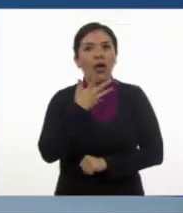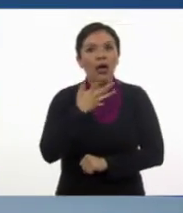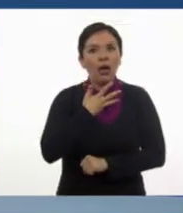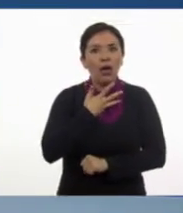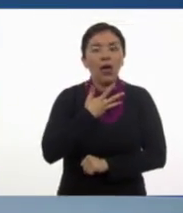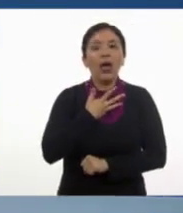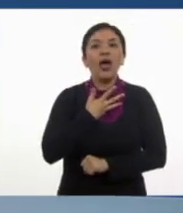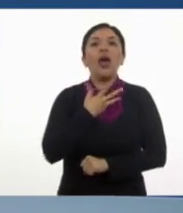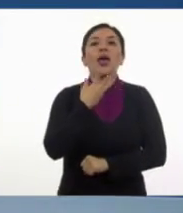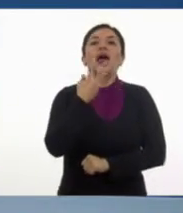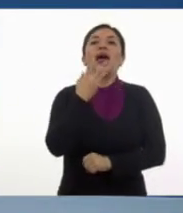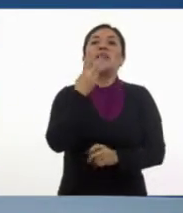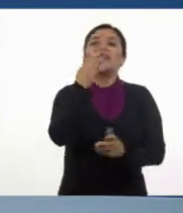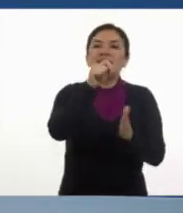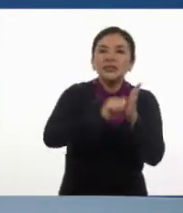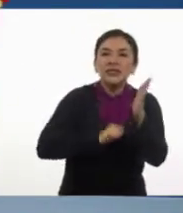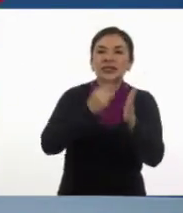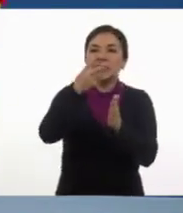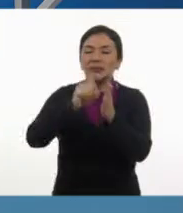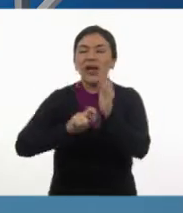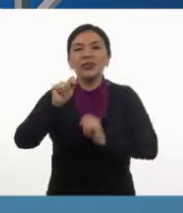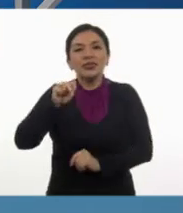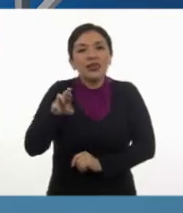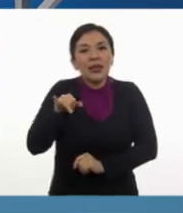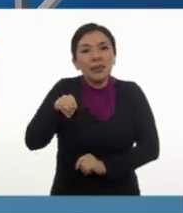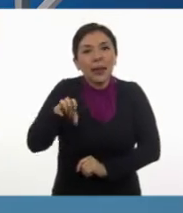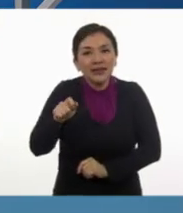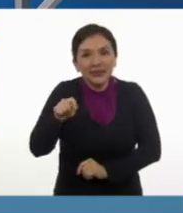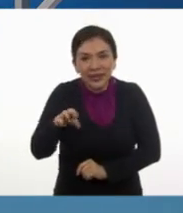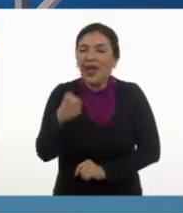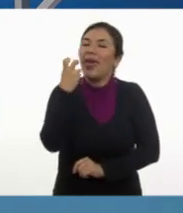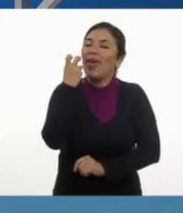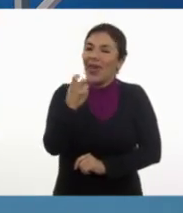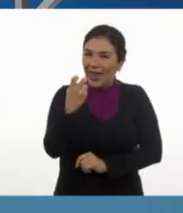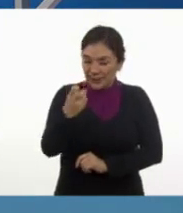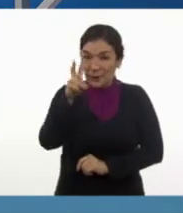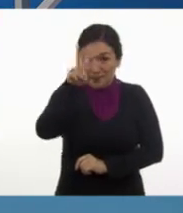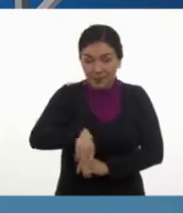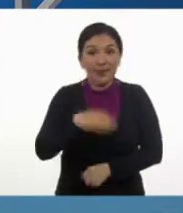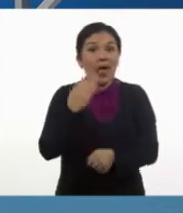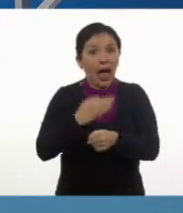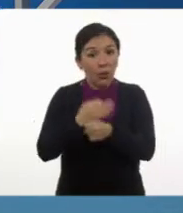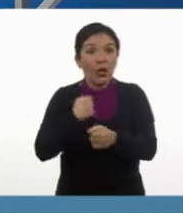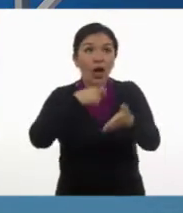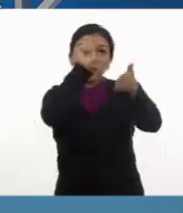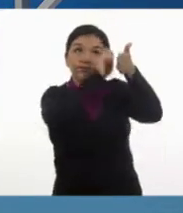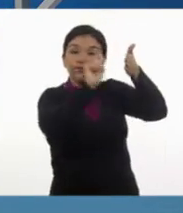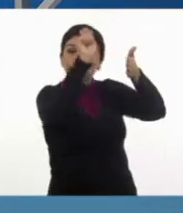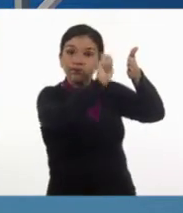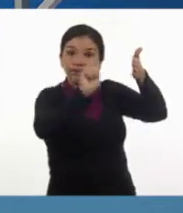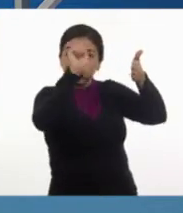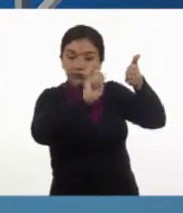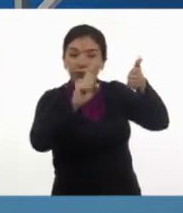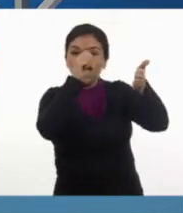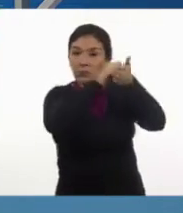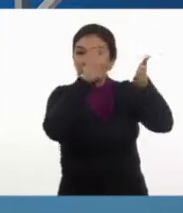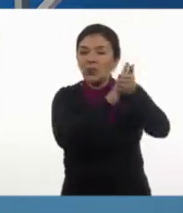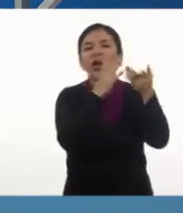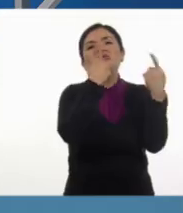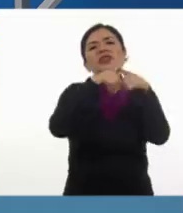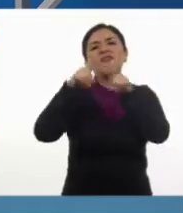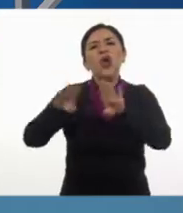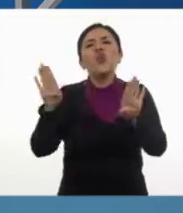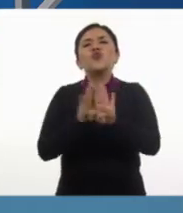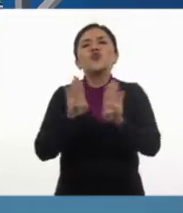trimestres, ¿verdad, maestra? Exactamente. Vamos a ir anotando en el pizarrón las diversas